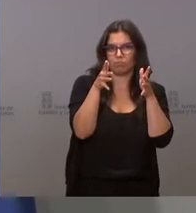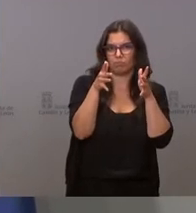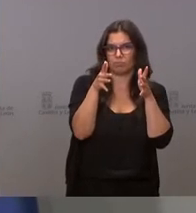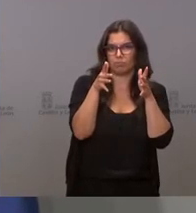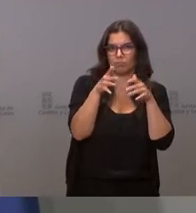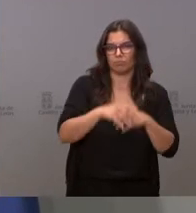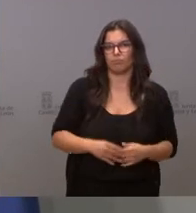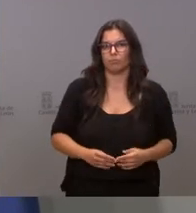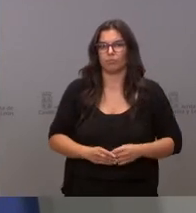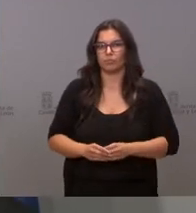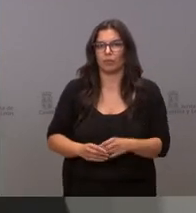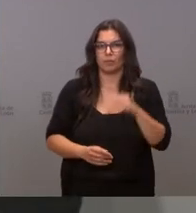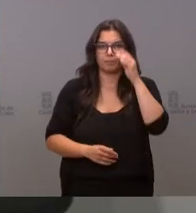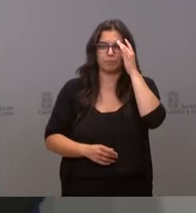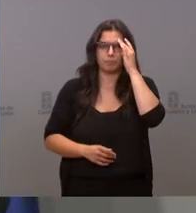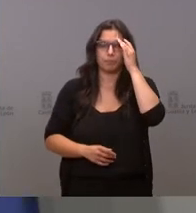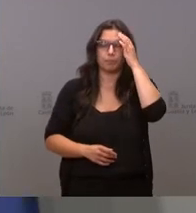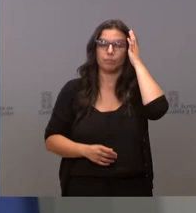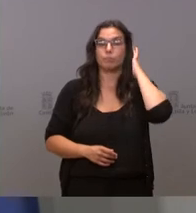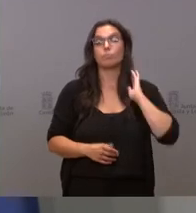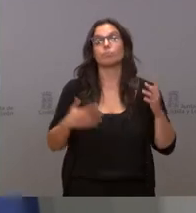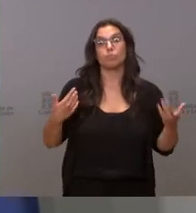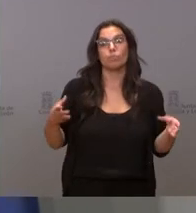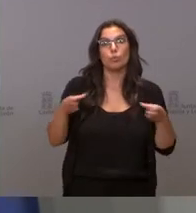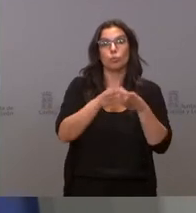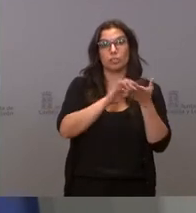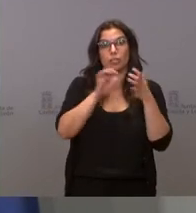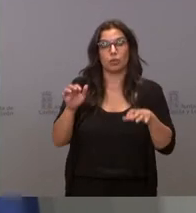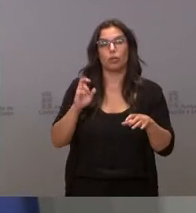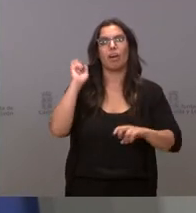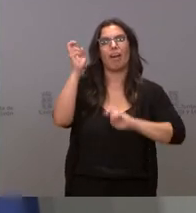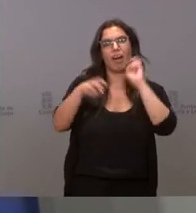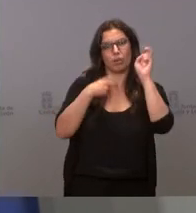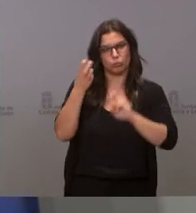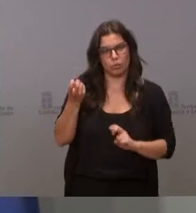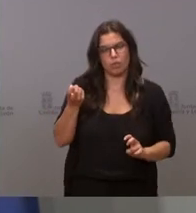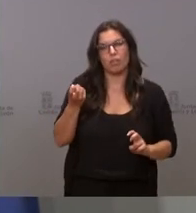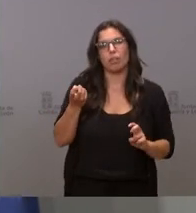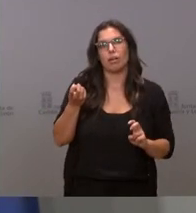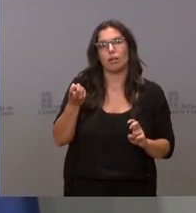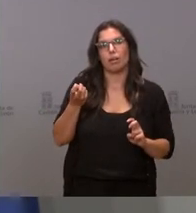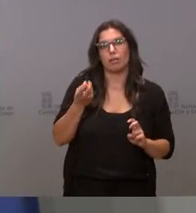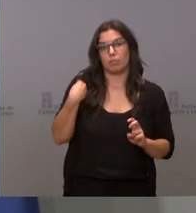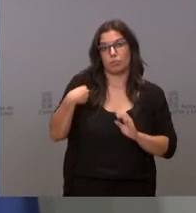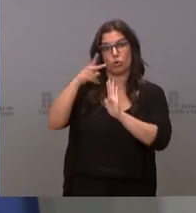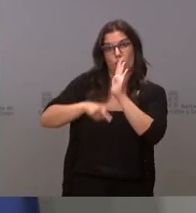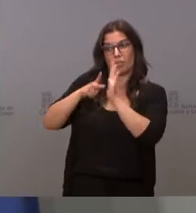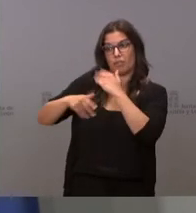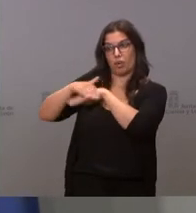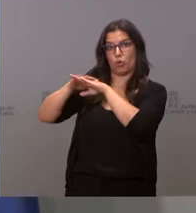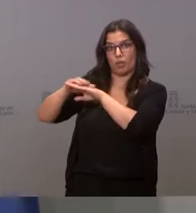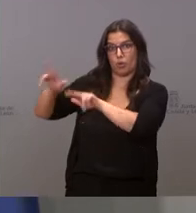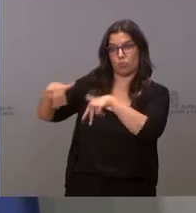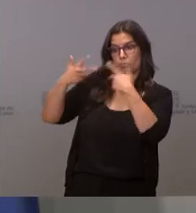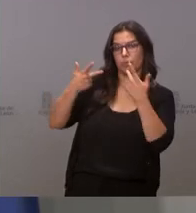y aislamiento. A este respecto, la Junta va a actualizar, de acuerdo a la normativa aprobada por el Gobierno, las nuevas